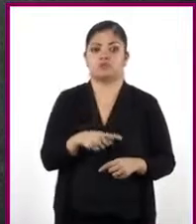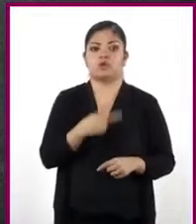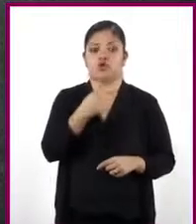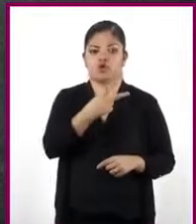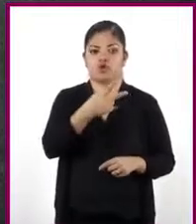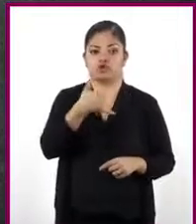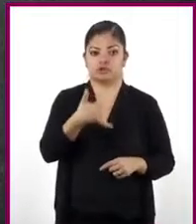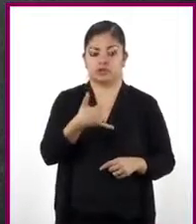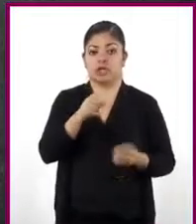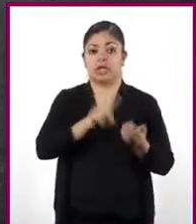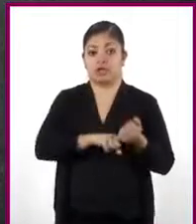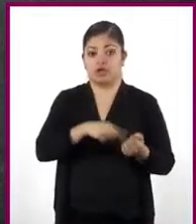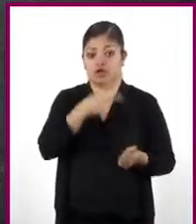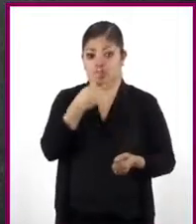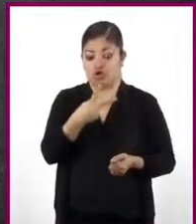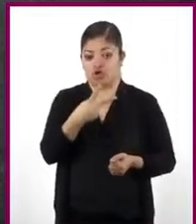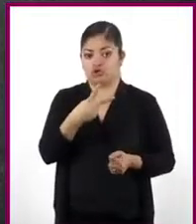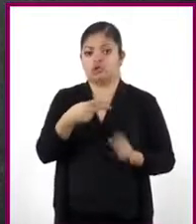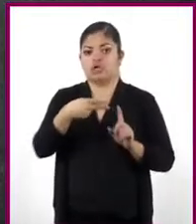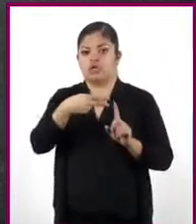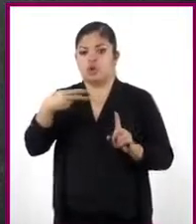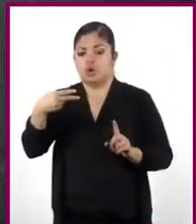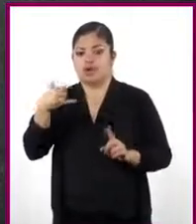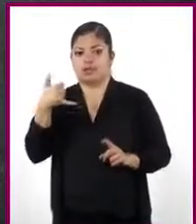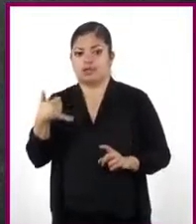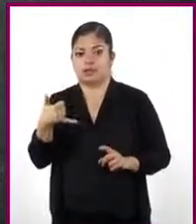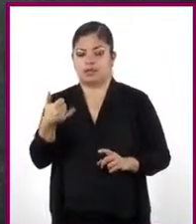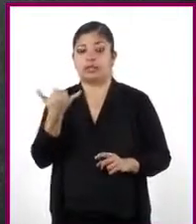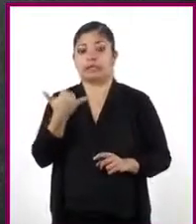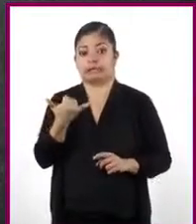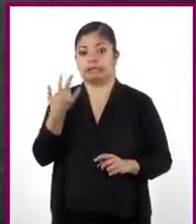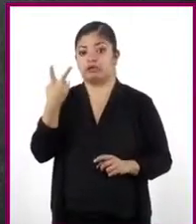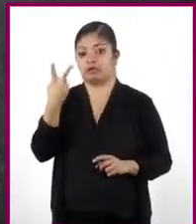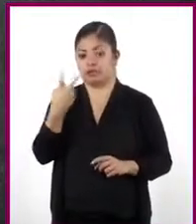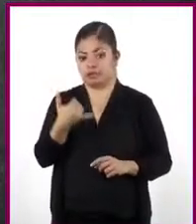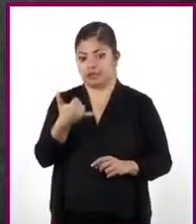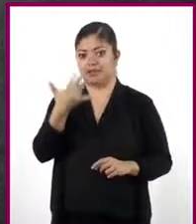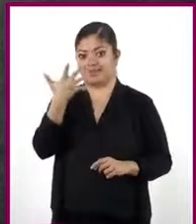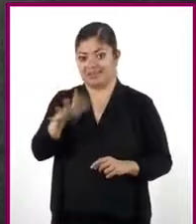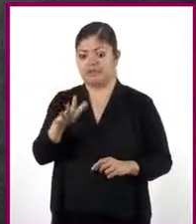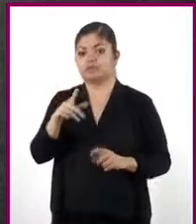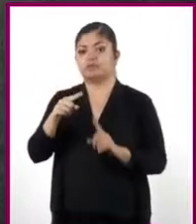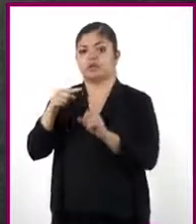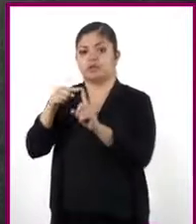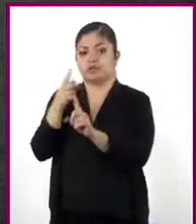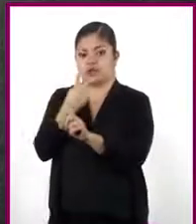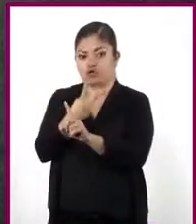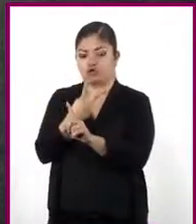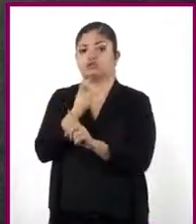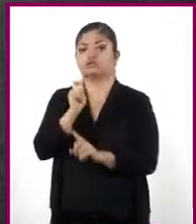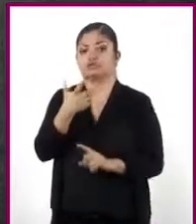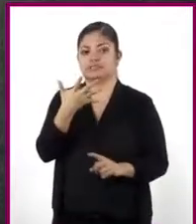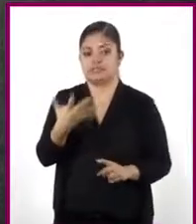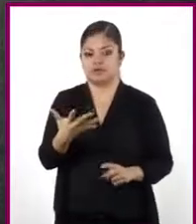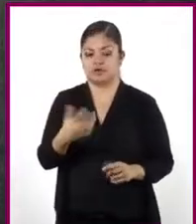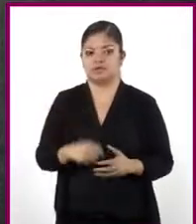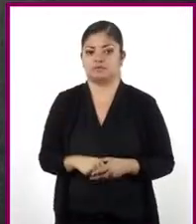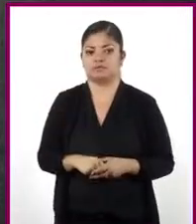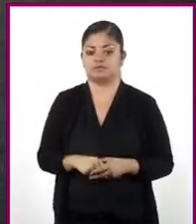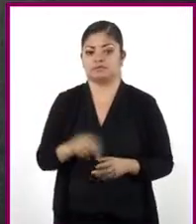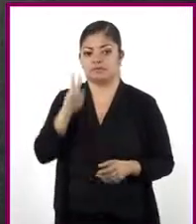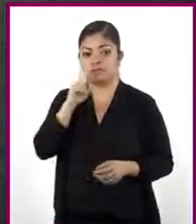2Y entre 2 igual a Y y 10 entre 2 da 5. Del lado derecho,